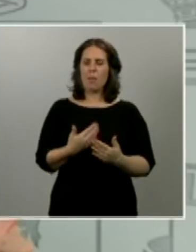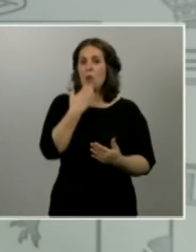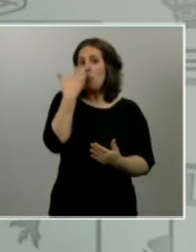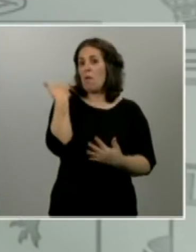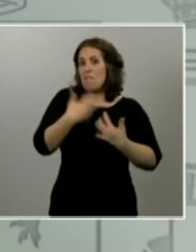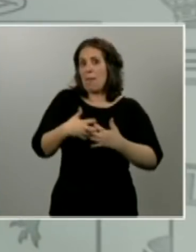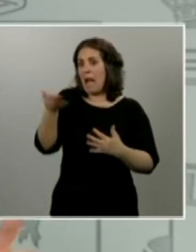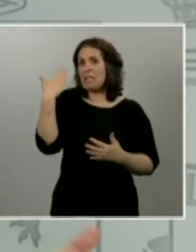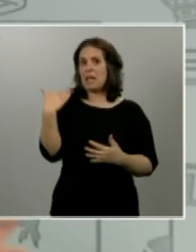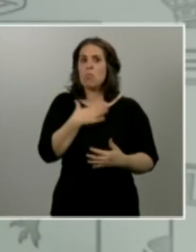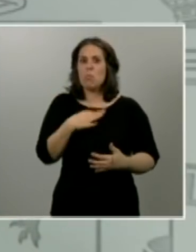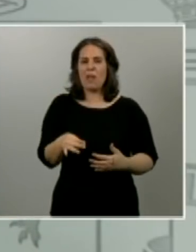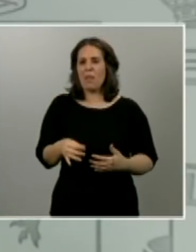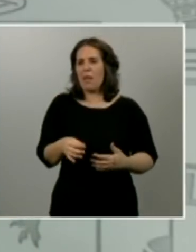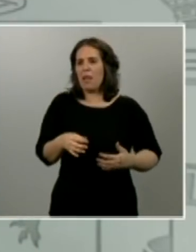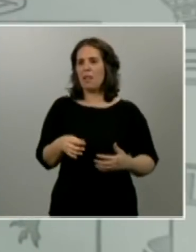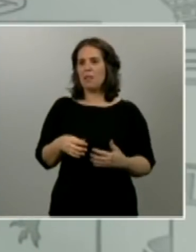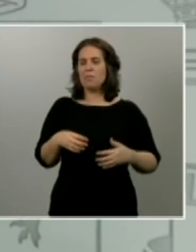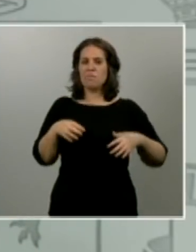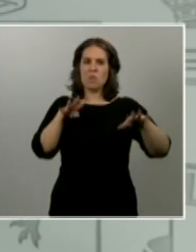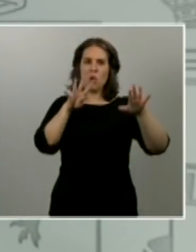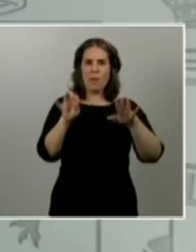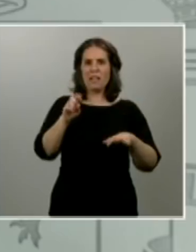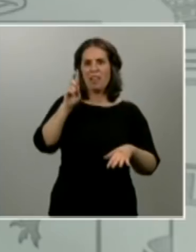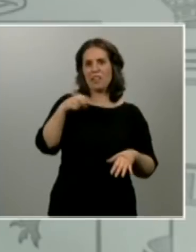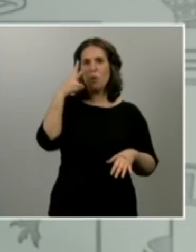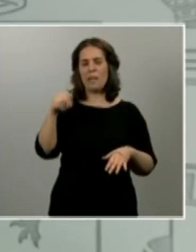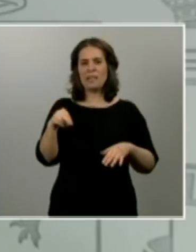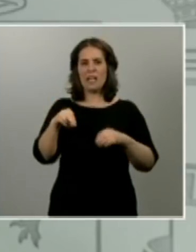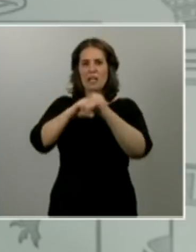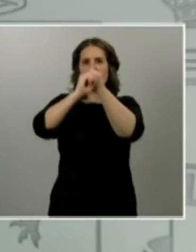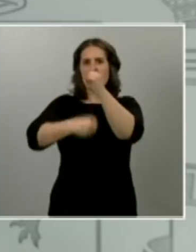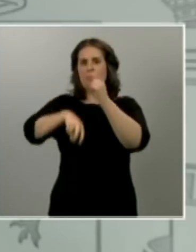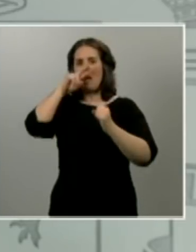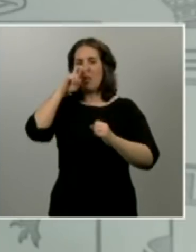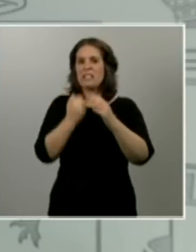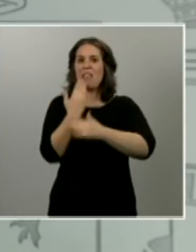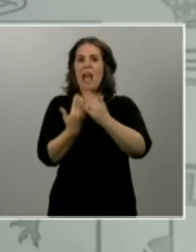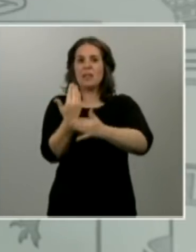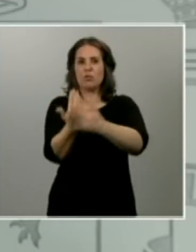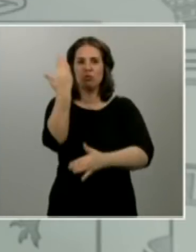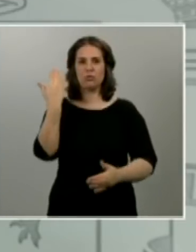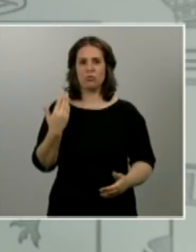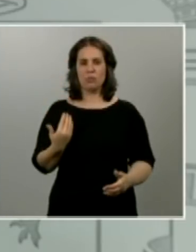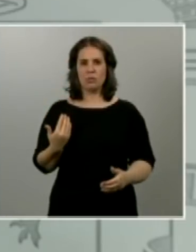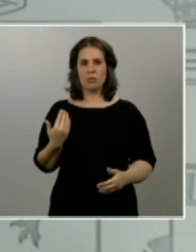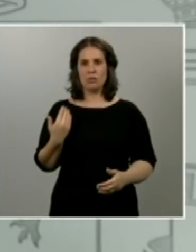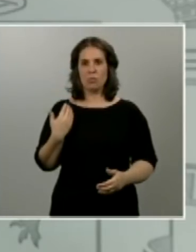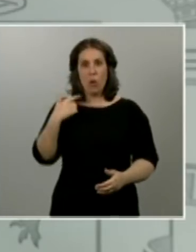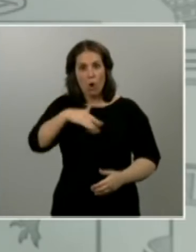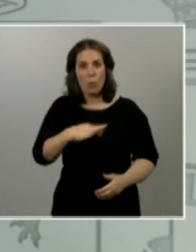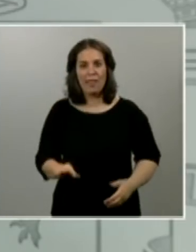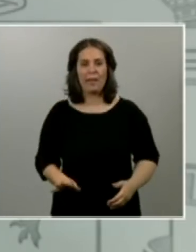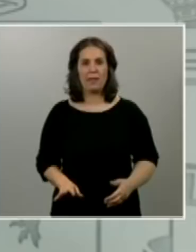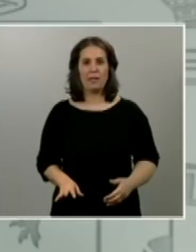producir de 90 a 120 respiradores diarios pero hoy lo puede hacer eso demuestra mucho primero del